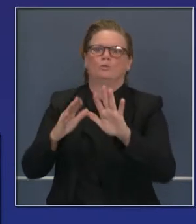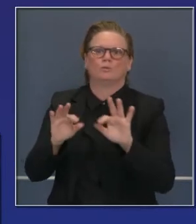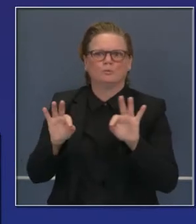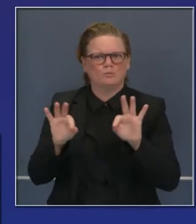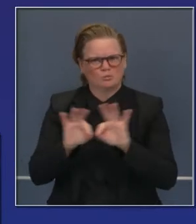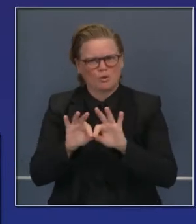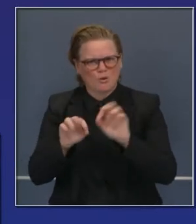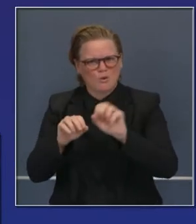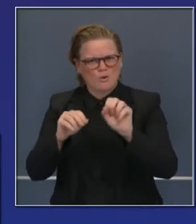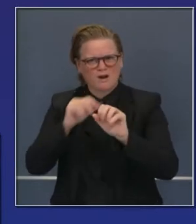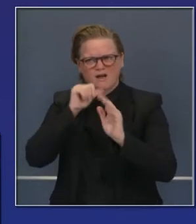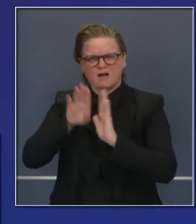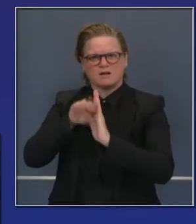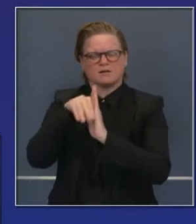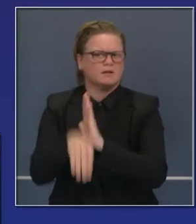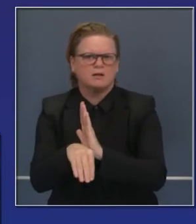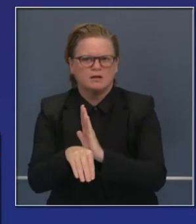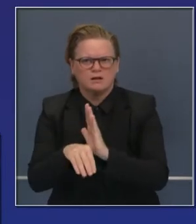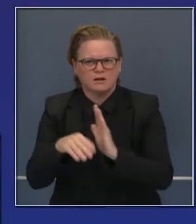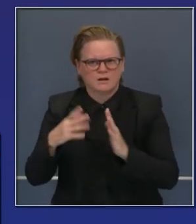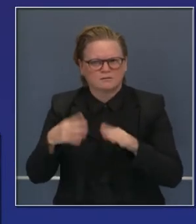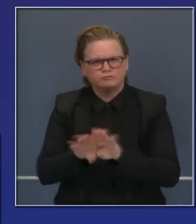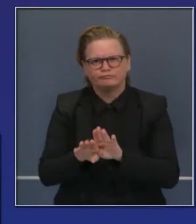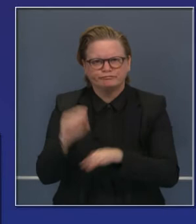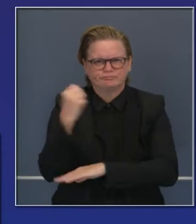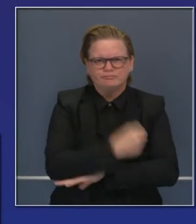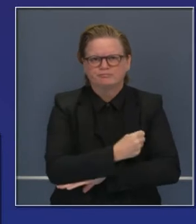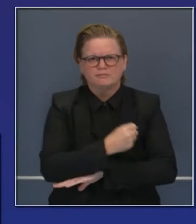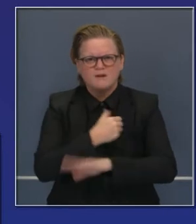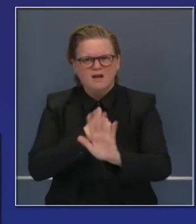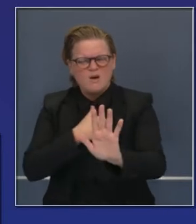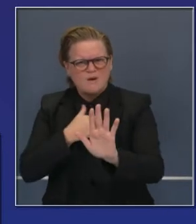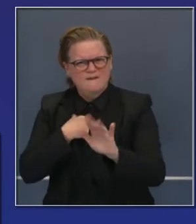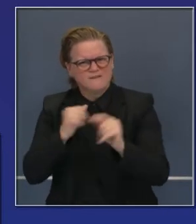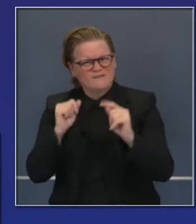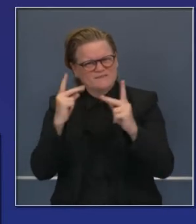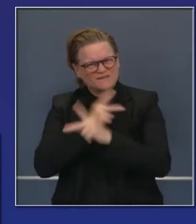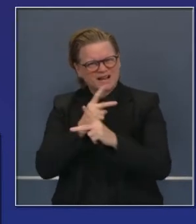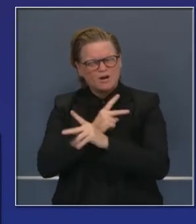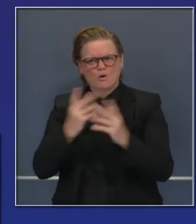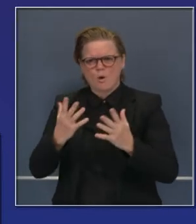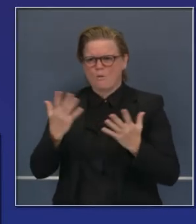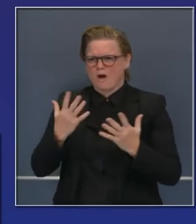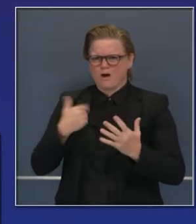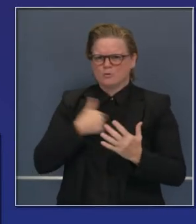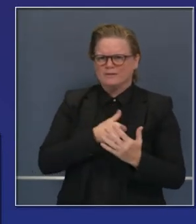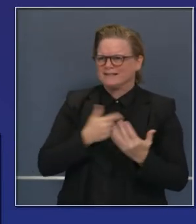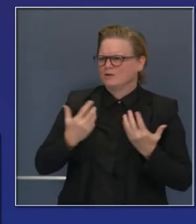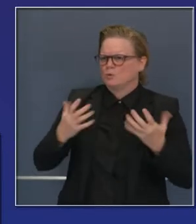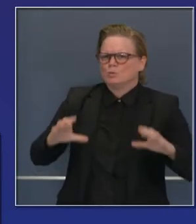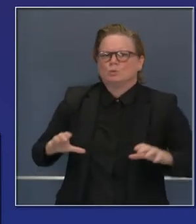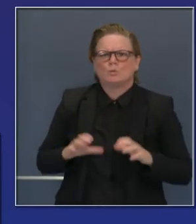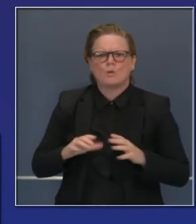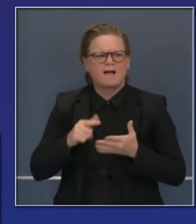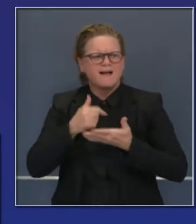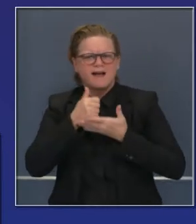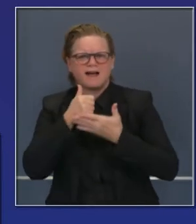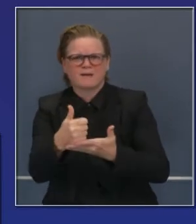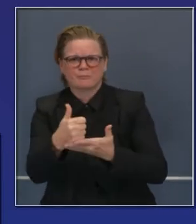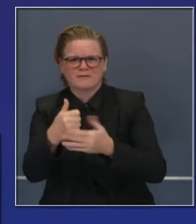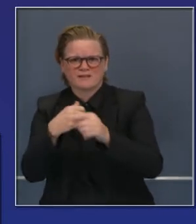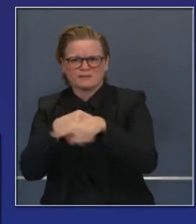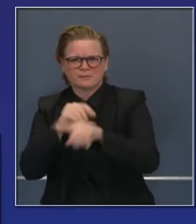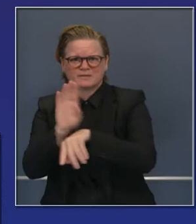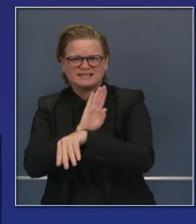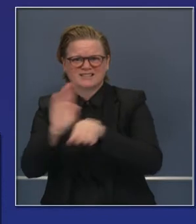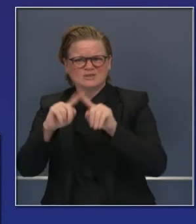quería aprovechar esta oportunidad. Estas transparencias las he mostrado en el pasado muchas veces, del trabajo que hicimos en el pasado, de lo que